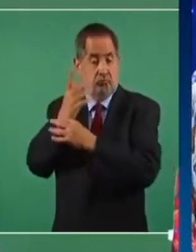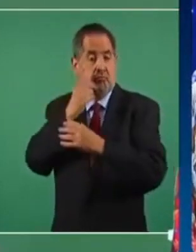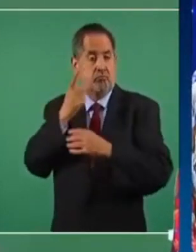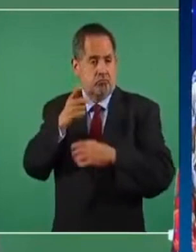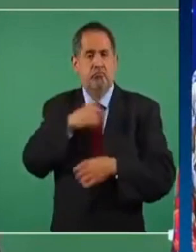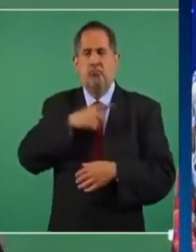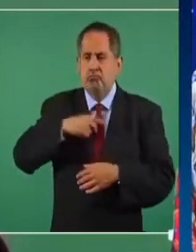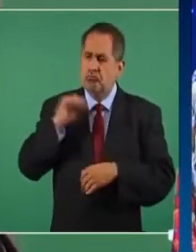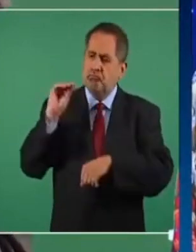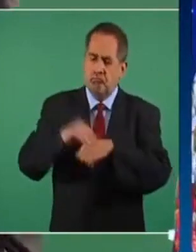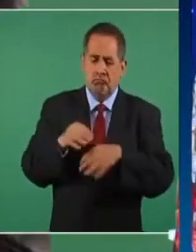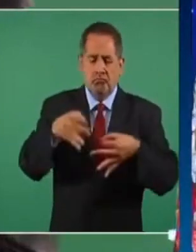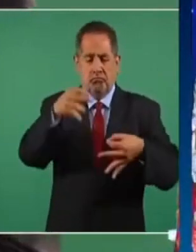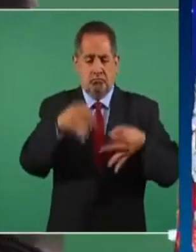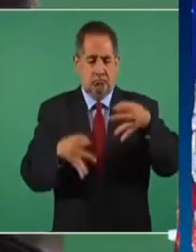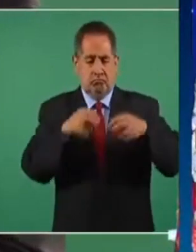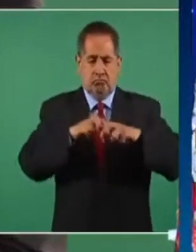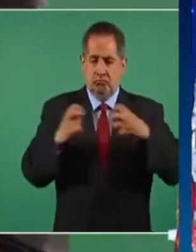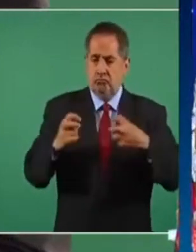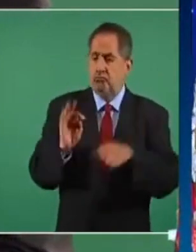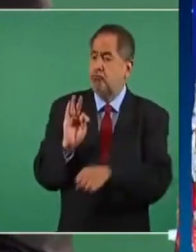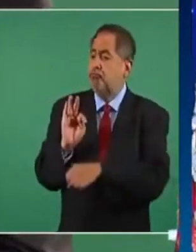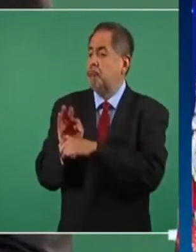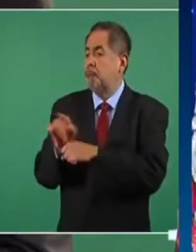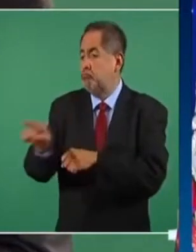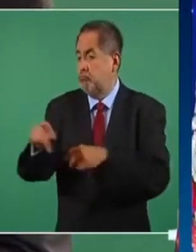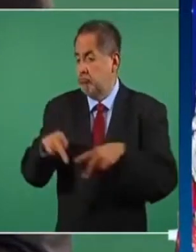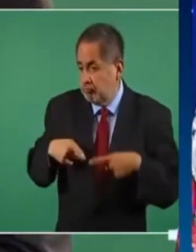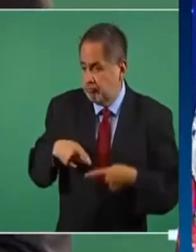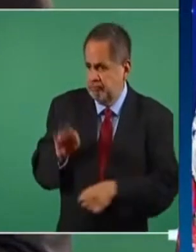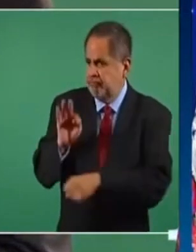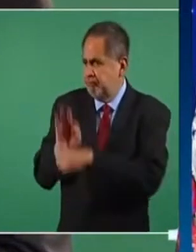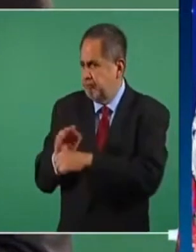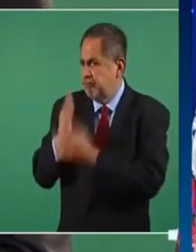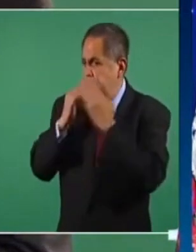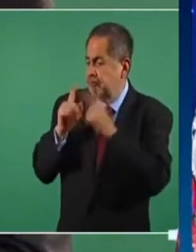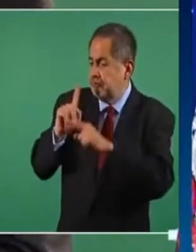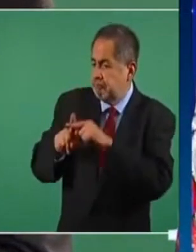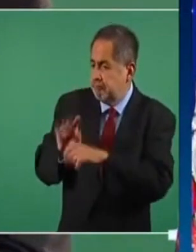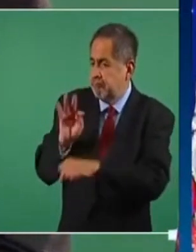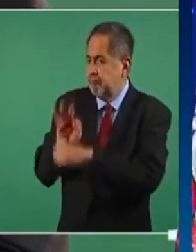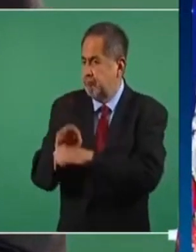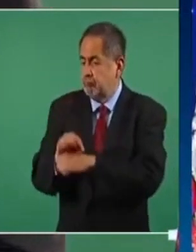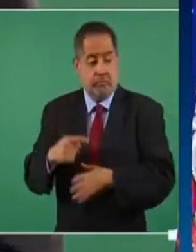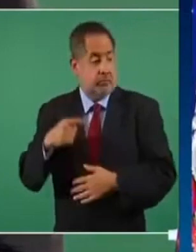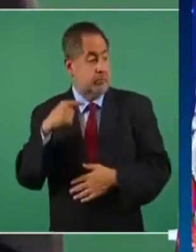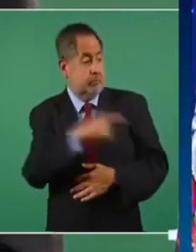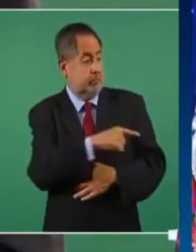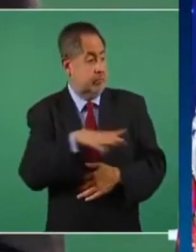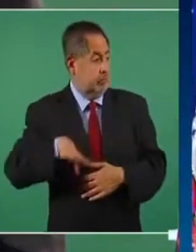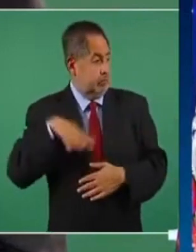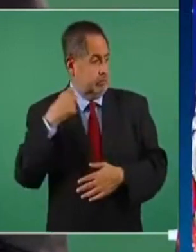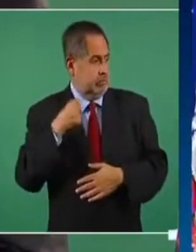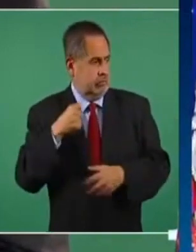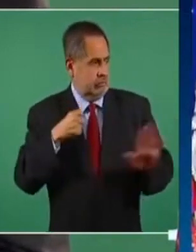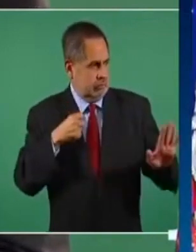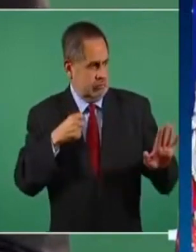que proteja al débil de los abusos que comete el fuerte